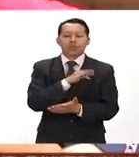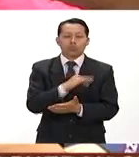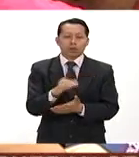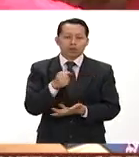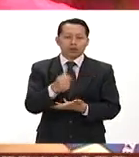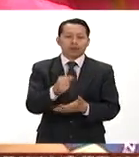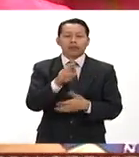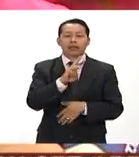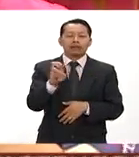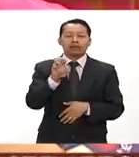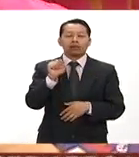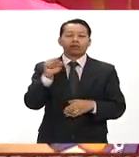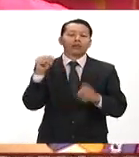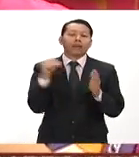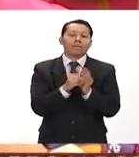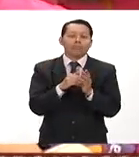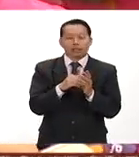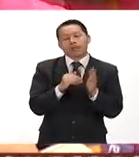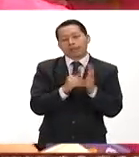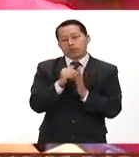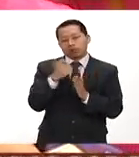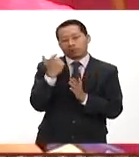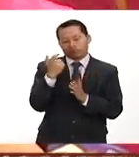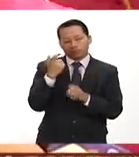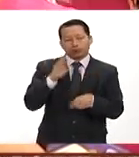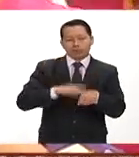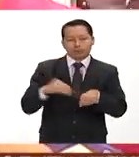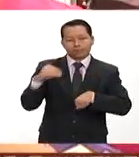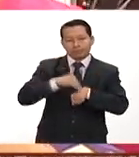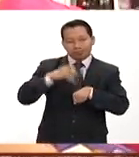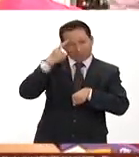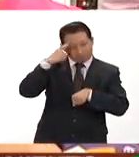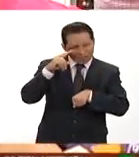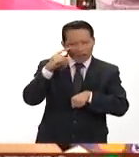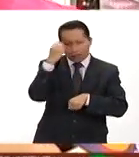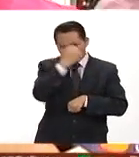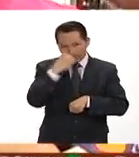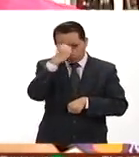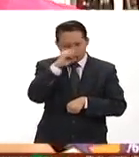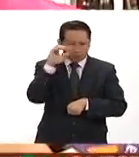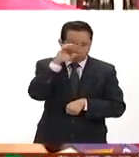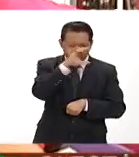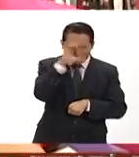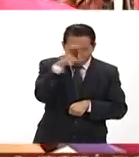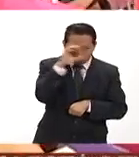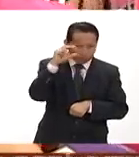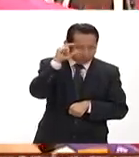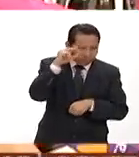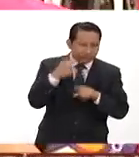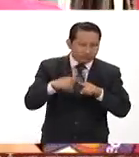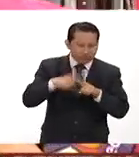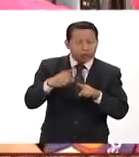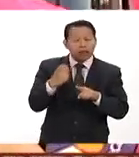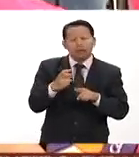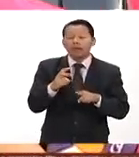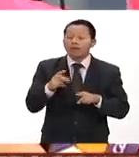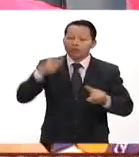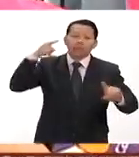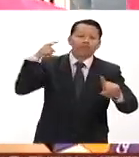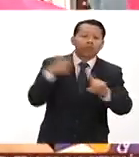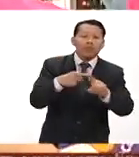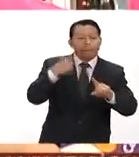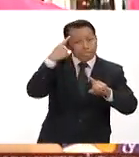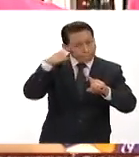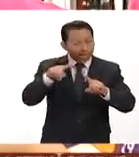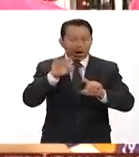360 millones de pesos adicionales en mastógrafos es porque vamos muy en serio en la prevención